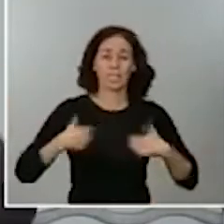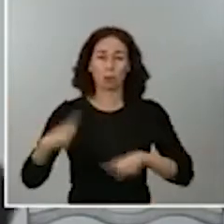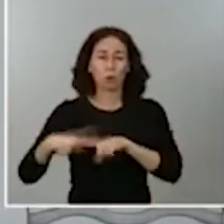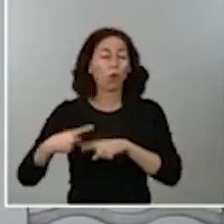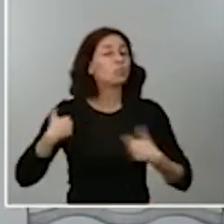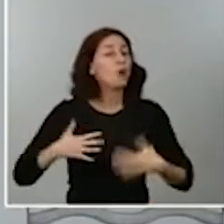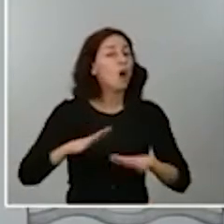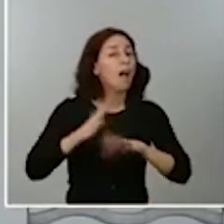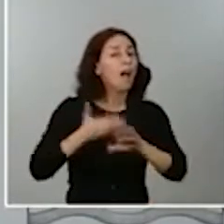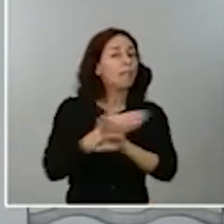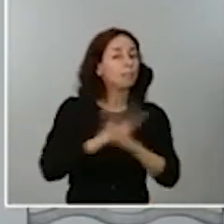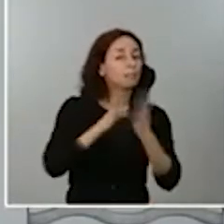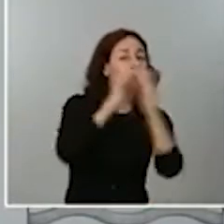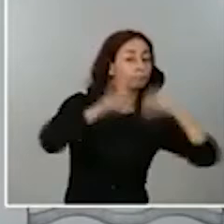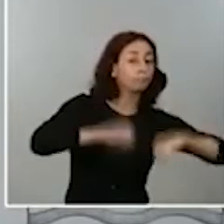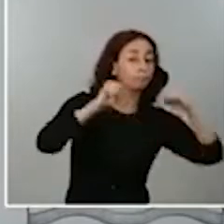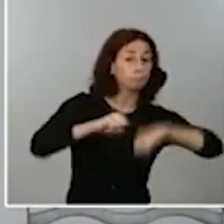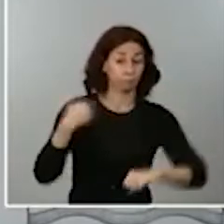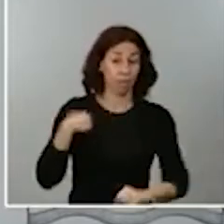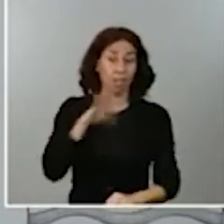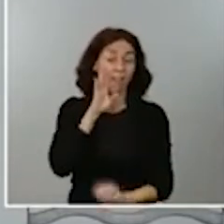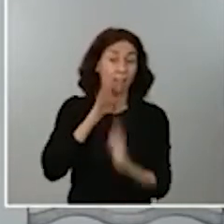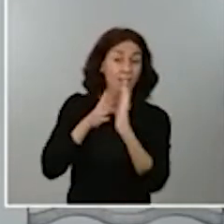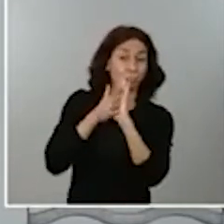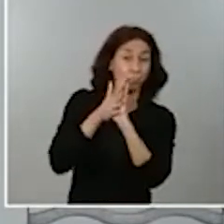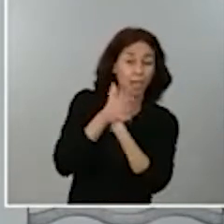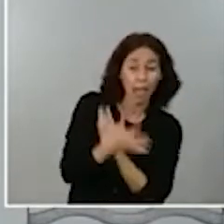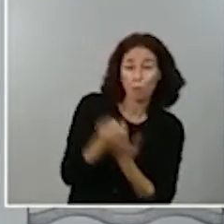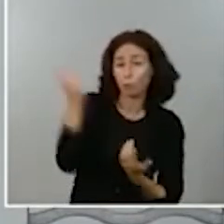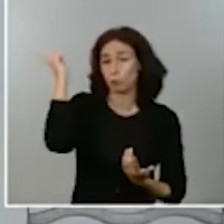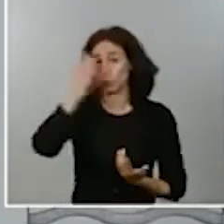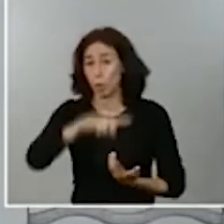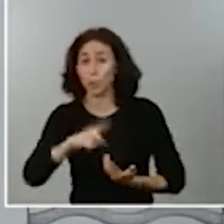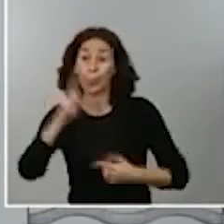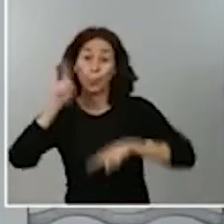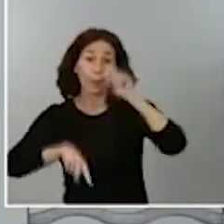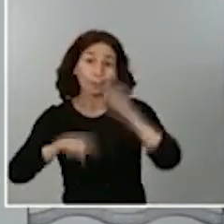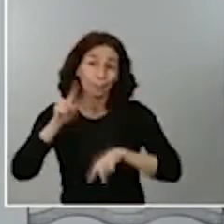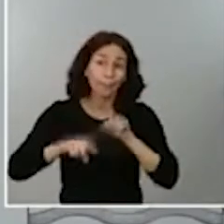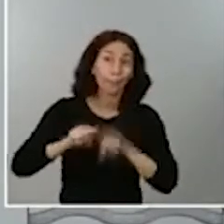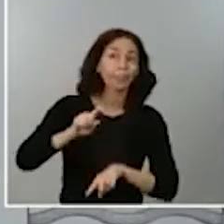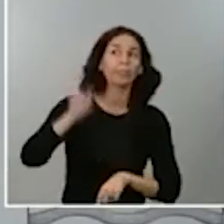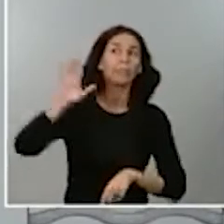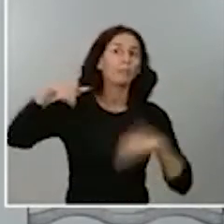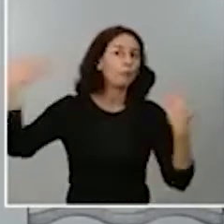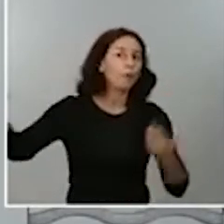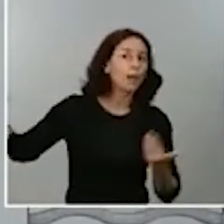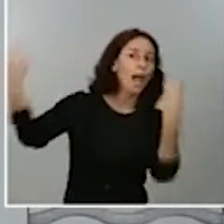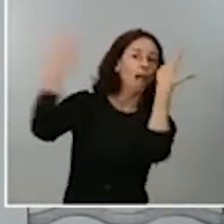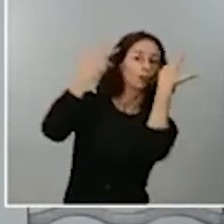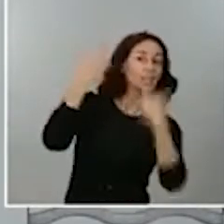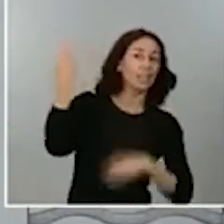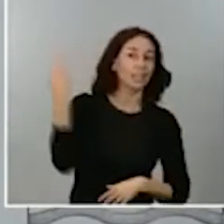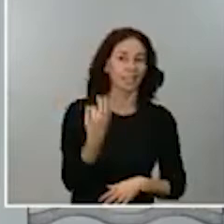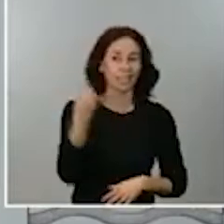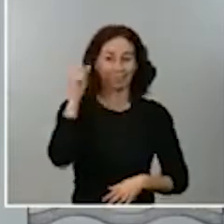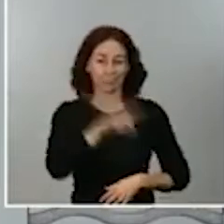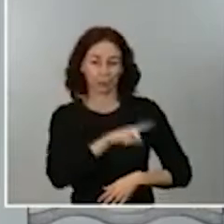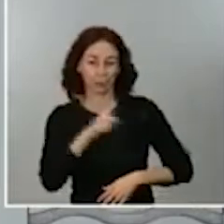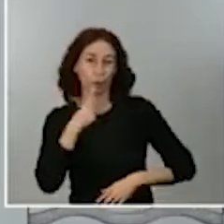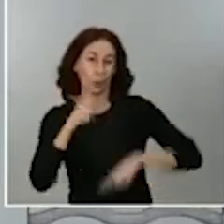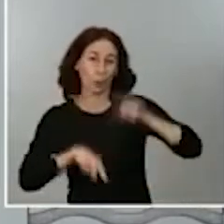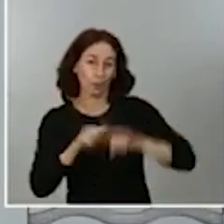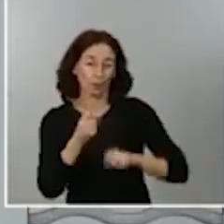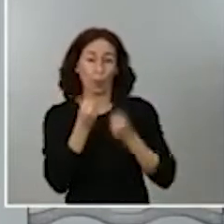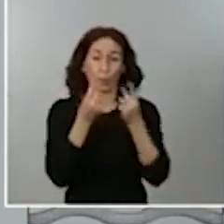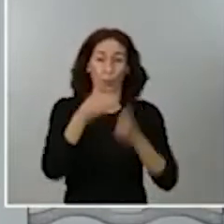índices que les he mencionado antes de umbrales de intervención que recomiendan las autoridades internacionales. Ahí está la evolución de datos que también he explicado antes en la